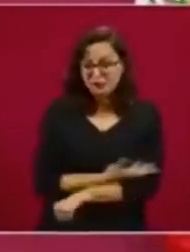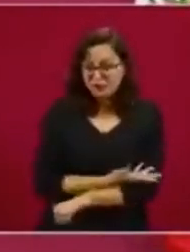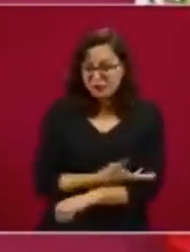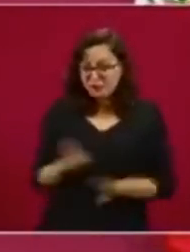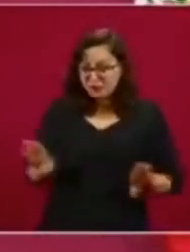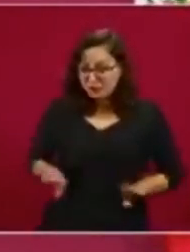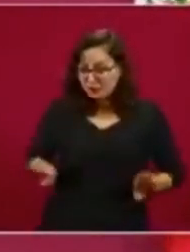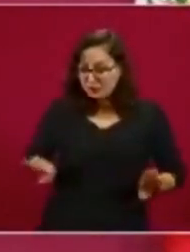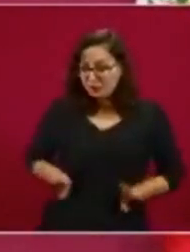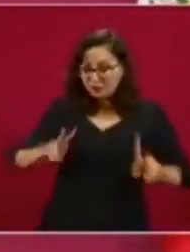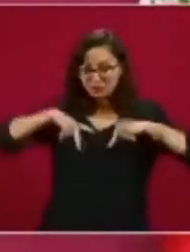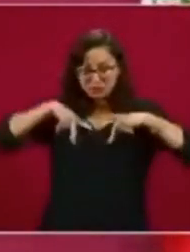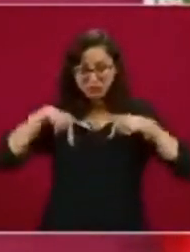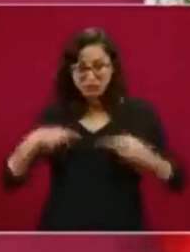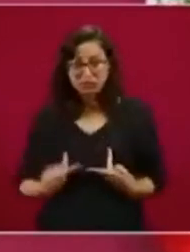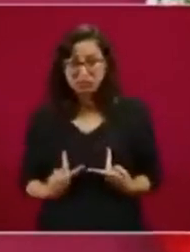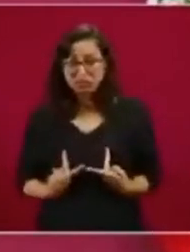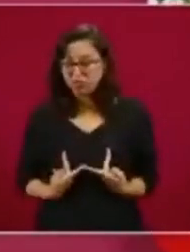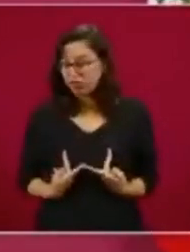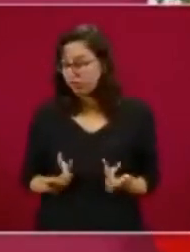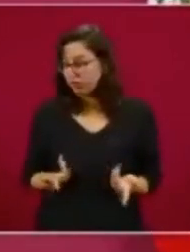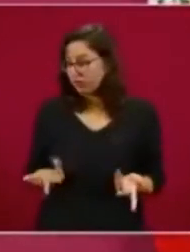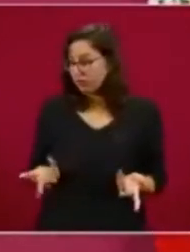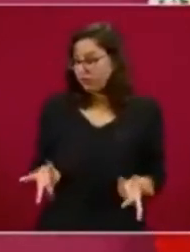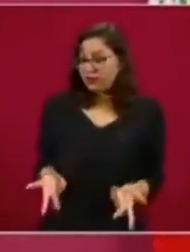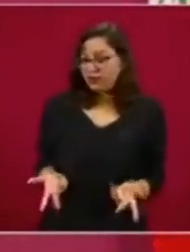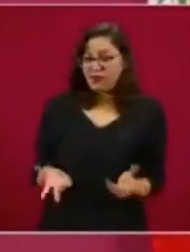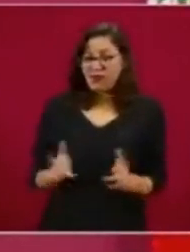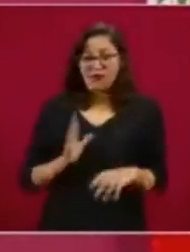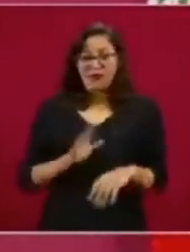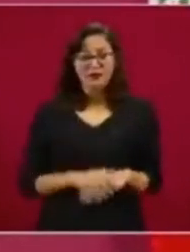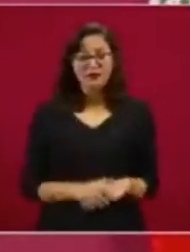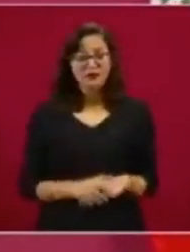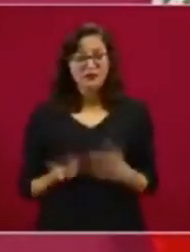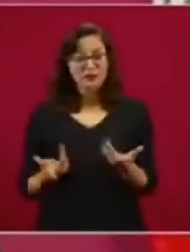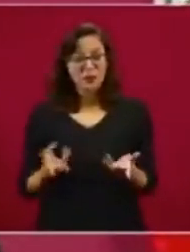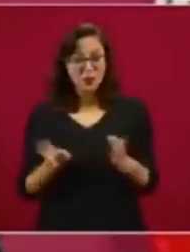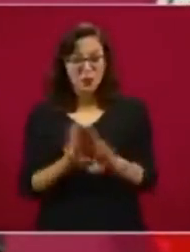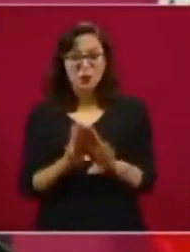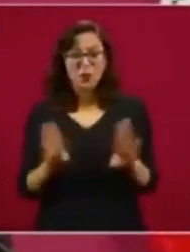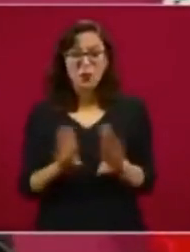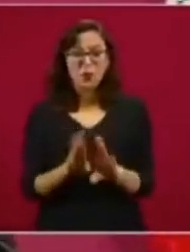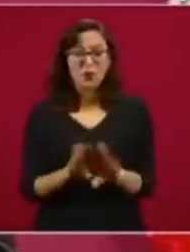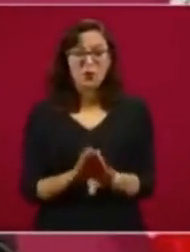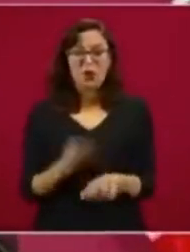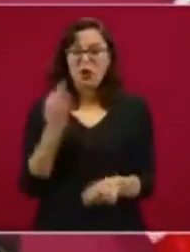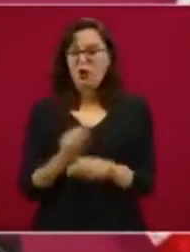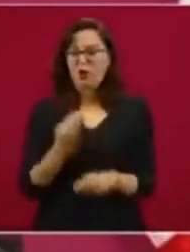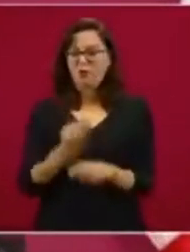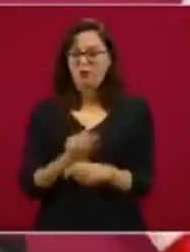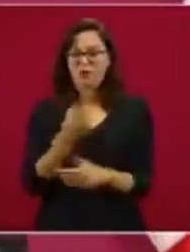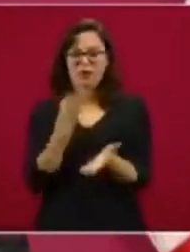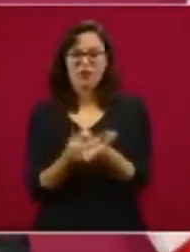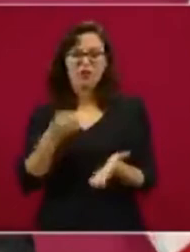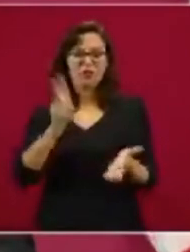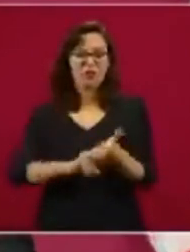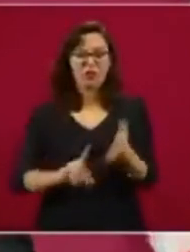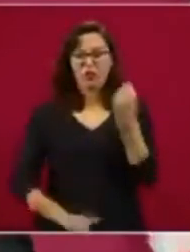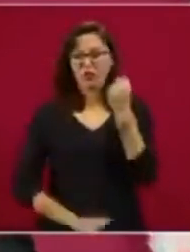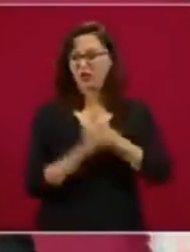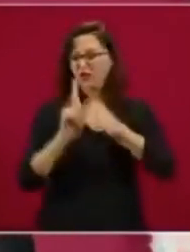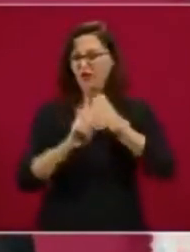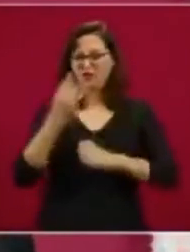podríamos estar enfrentando una doble crisis, la